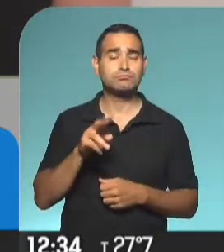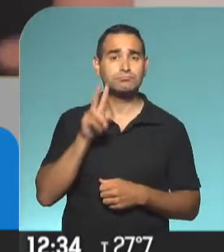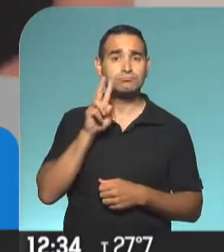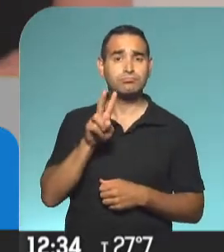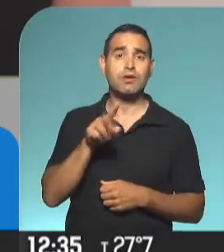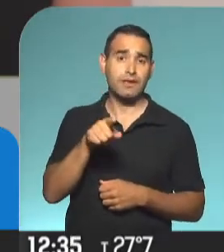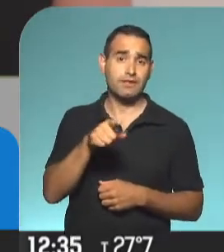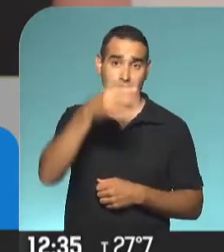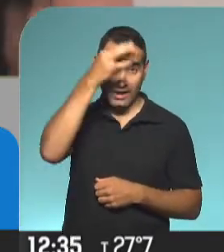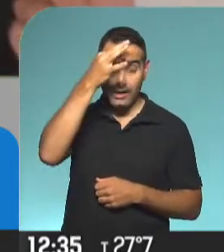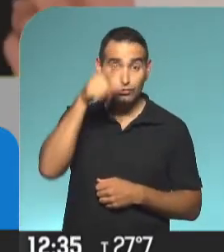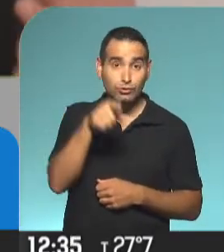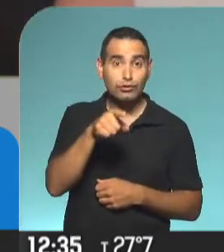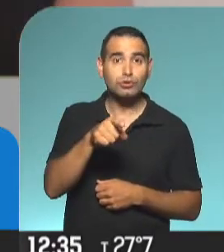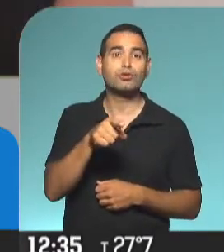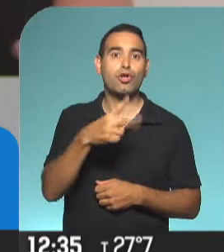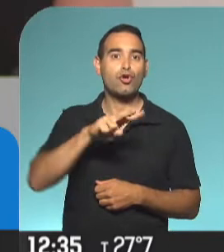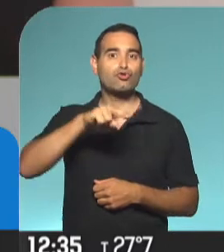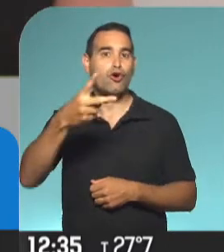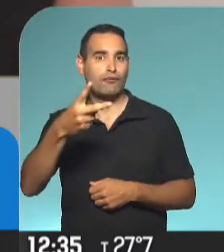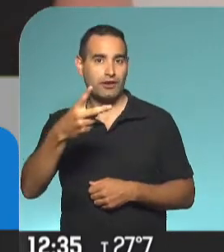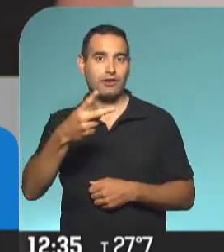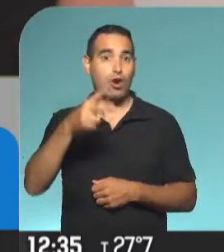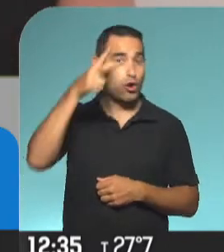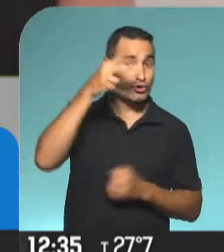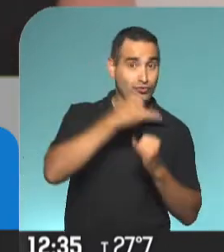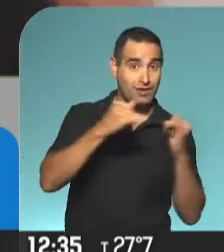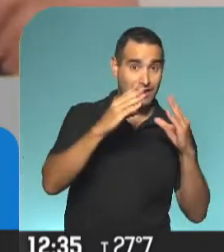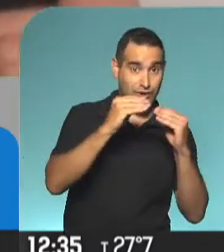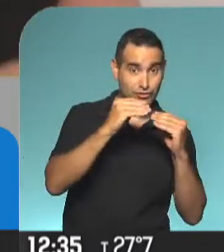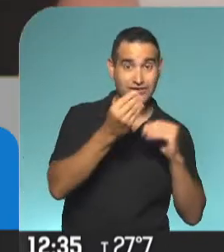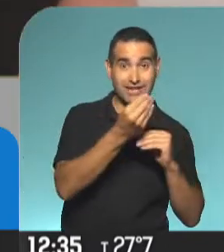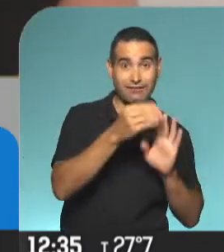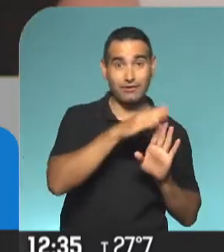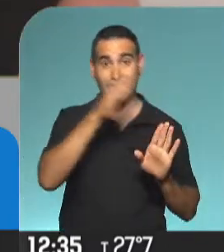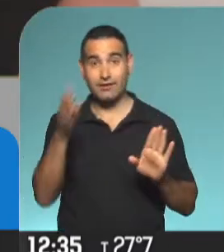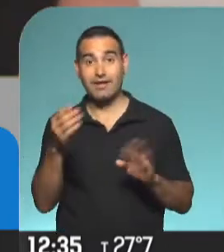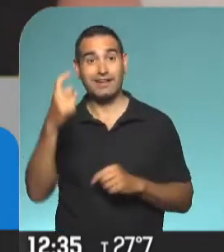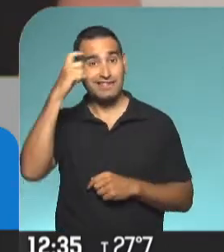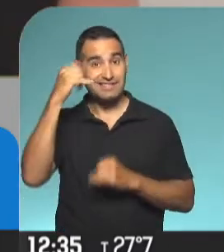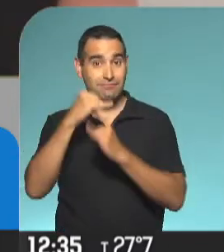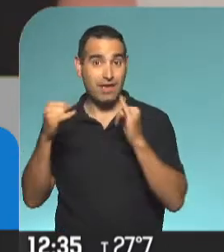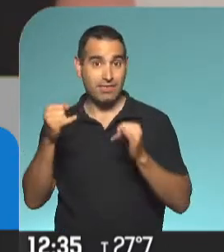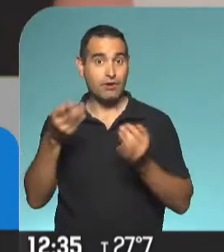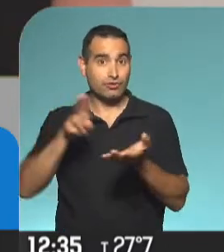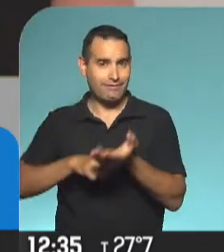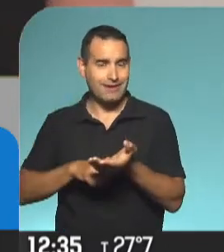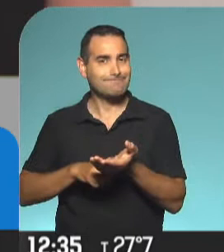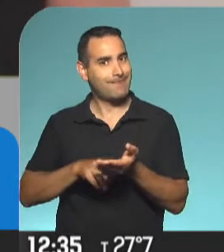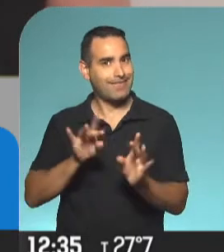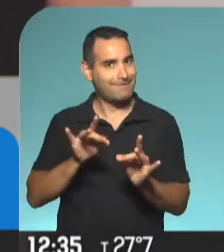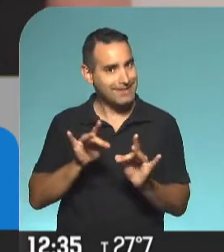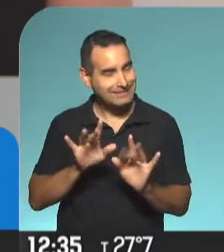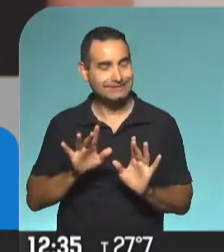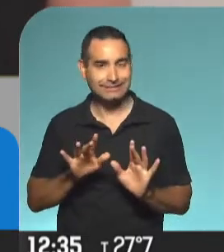es una de las obras de teatro que tiene doble función, a las ocho y media de la noche el sábado y a las 22.30, nos ha costado mucho conseguir,